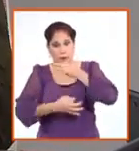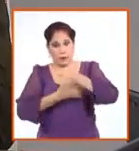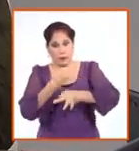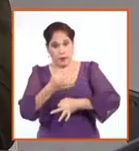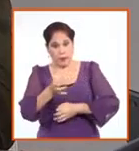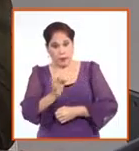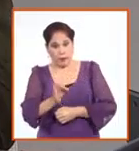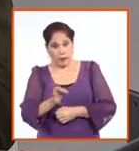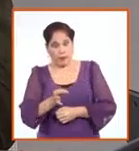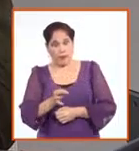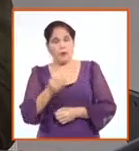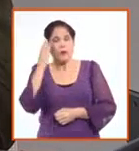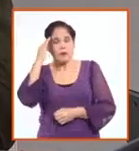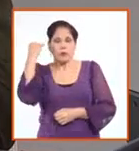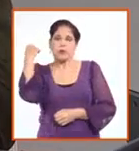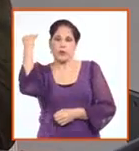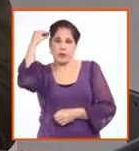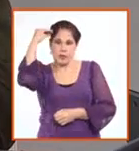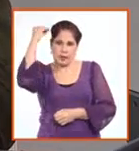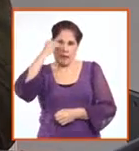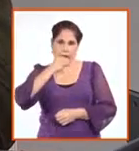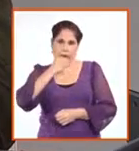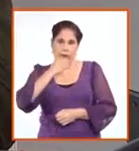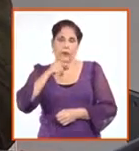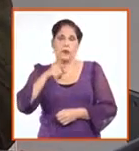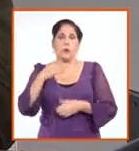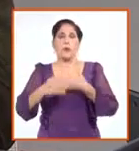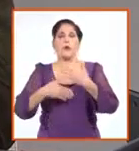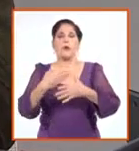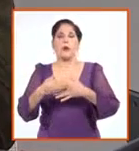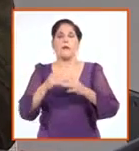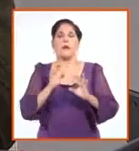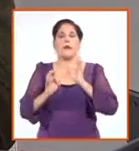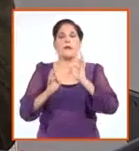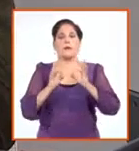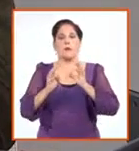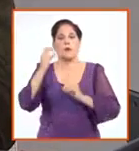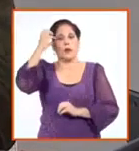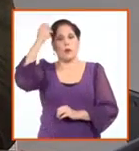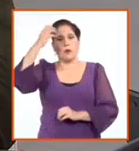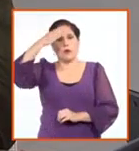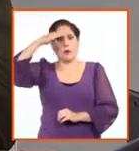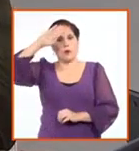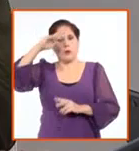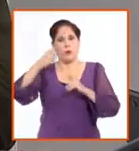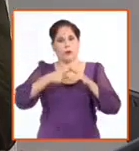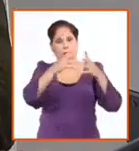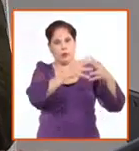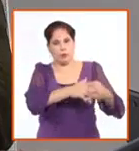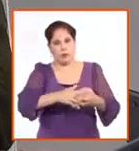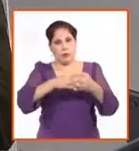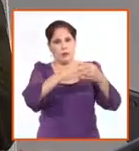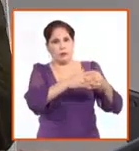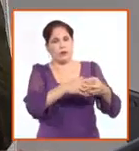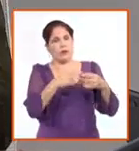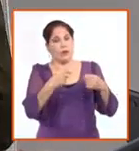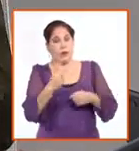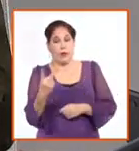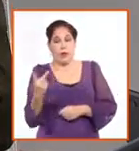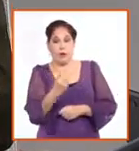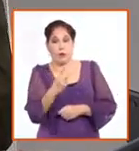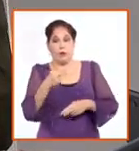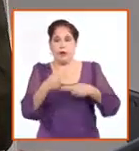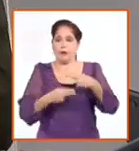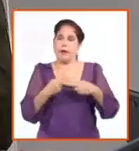no hay duda, que estamos hablando de un problema de seguridad nacional para ambos países. Que obliga a actuar con